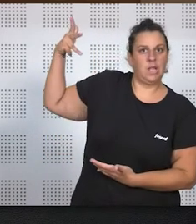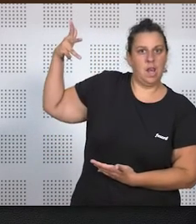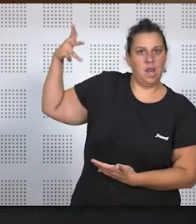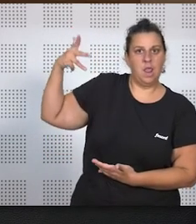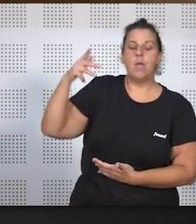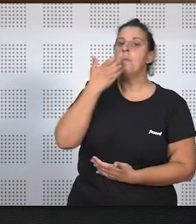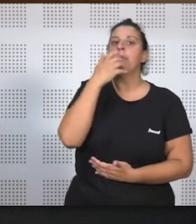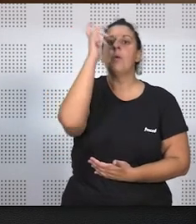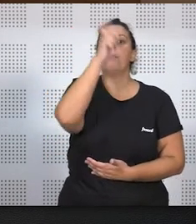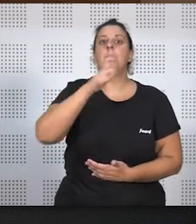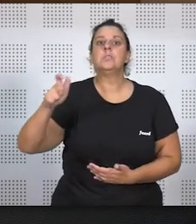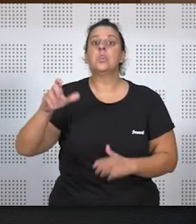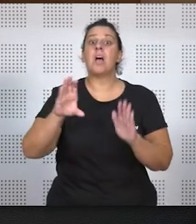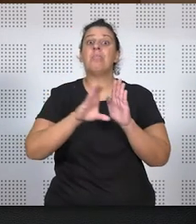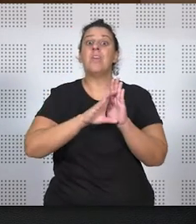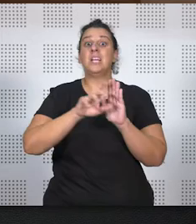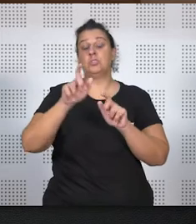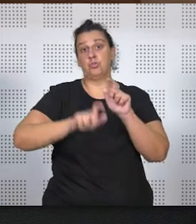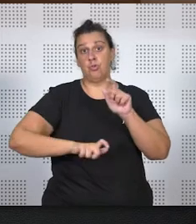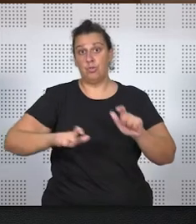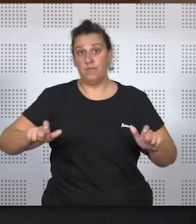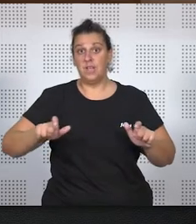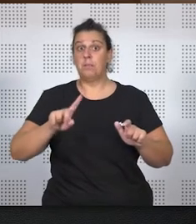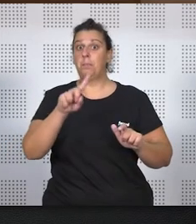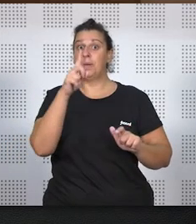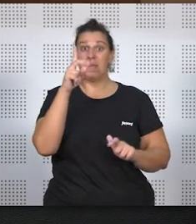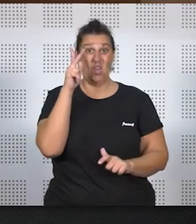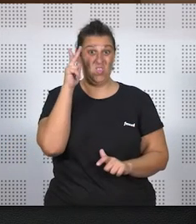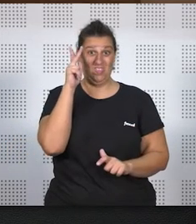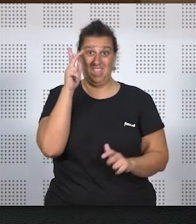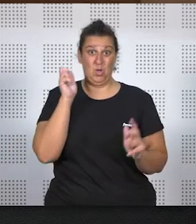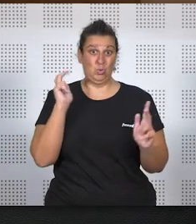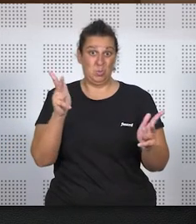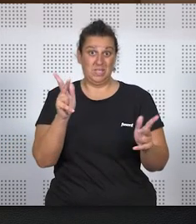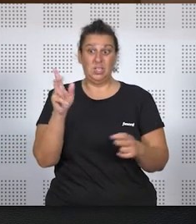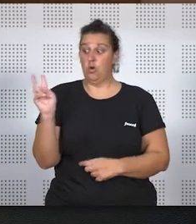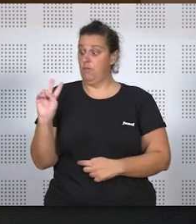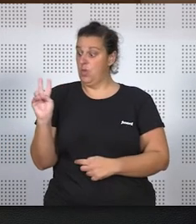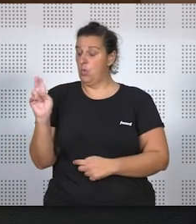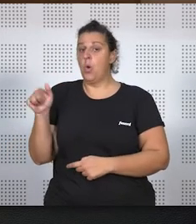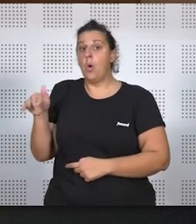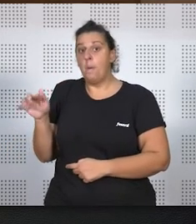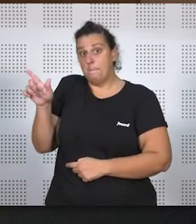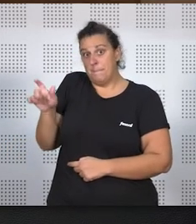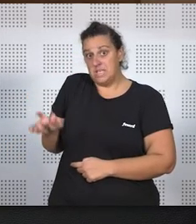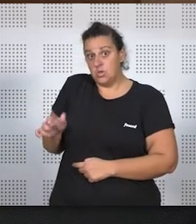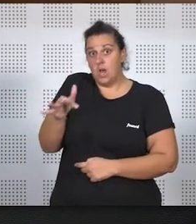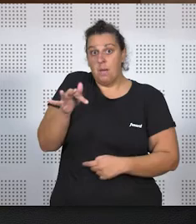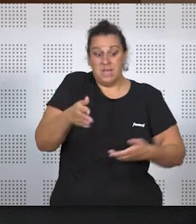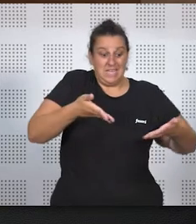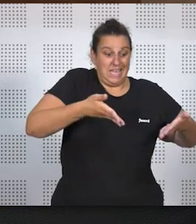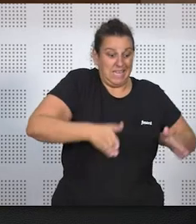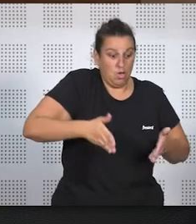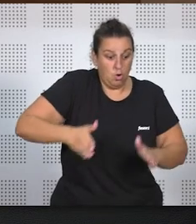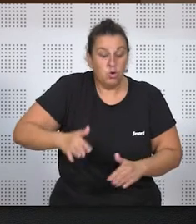serían los hijos y descendientes en primer lugar, en concurrencia con el cónyuge viudo, si lo hay, y los padres y